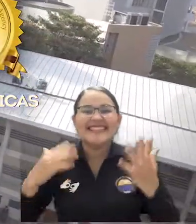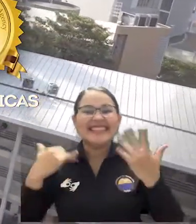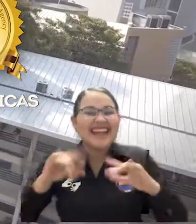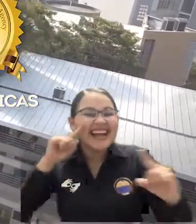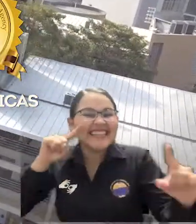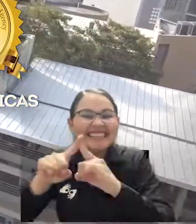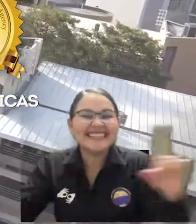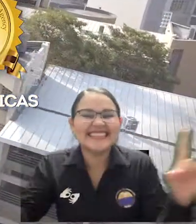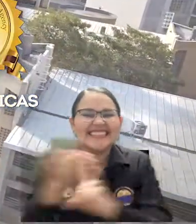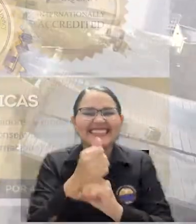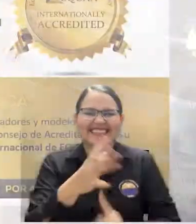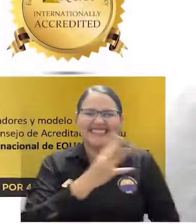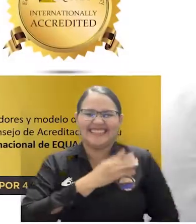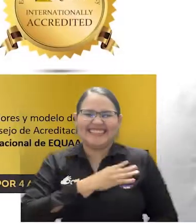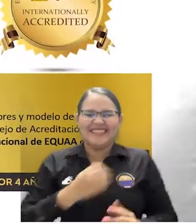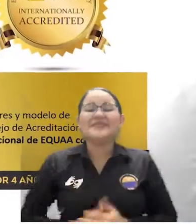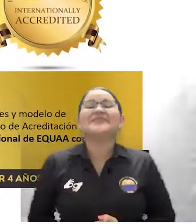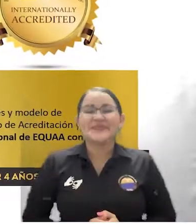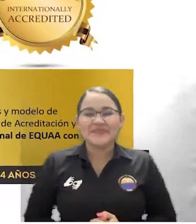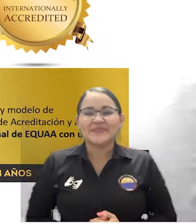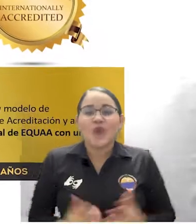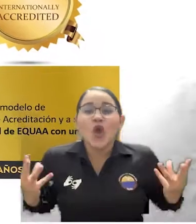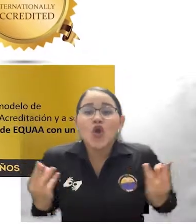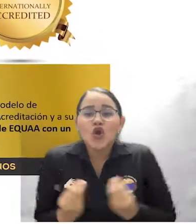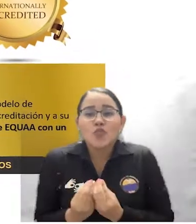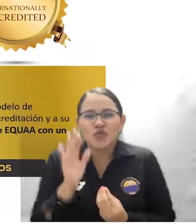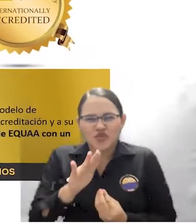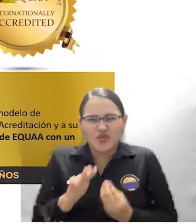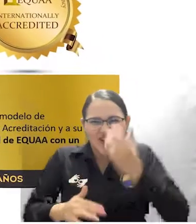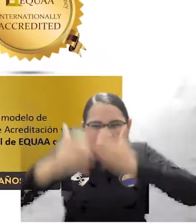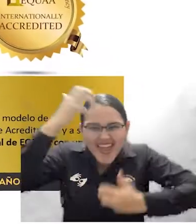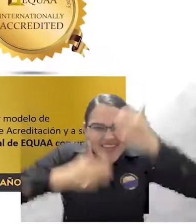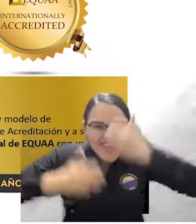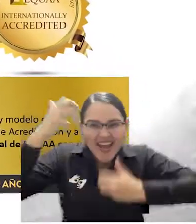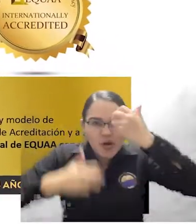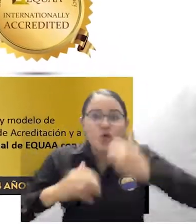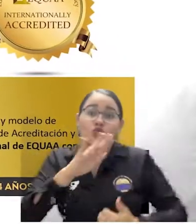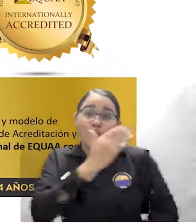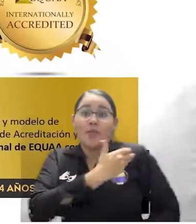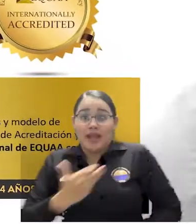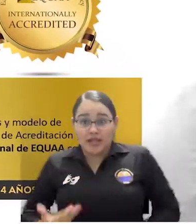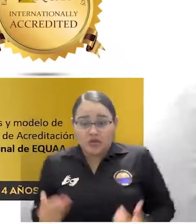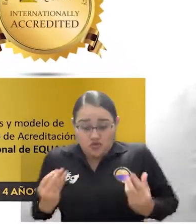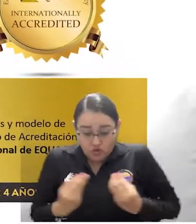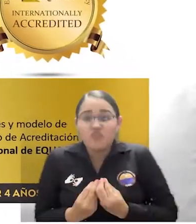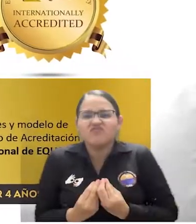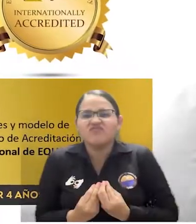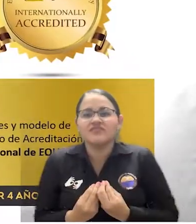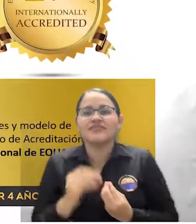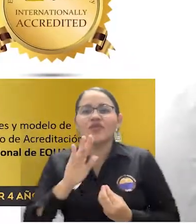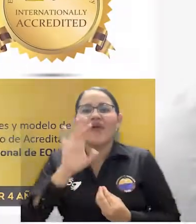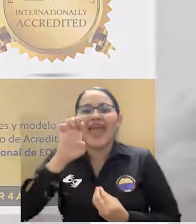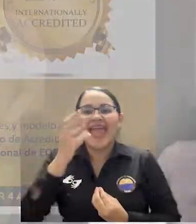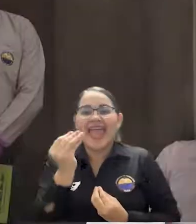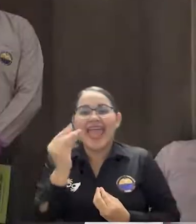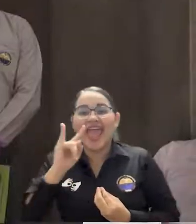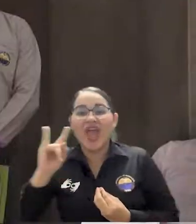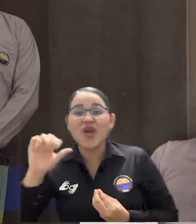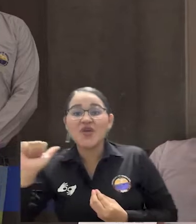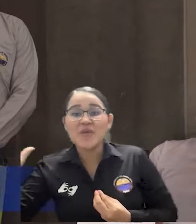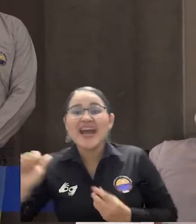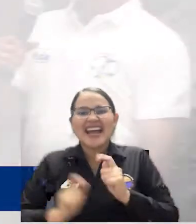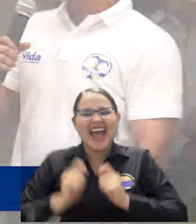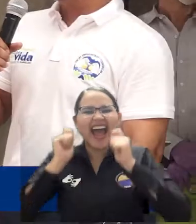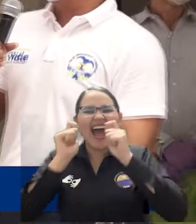Unimagdalena lo logró. El Comité de Pares Evaluadores a través de su presidente y la dirección ejecutiva de EQUA otorga la acreditación internacional a la Facultad de